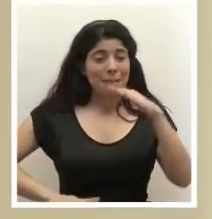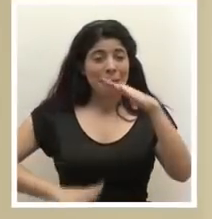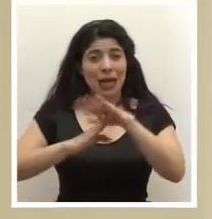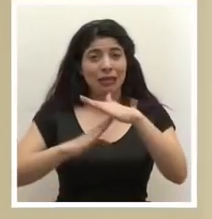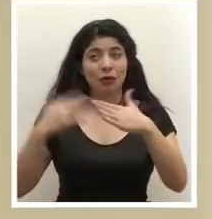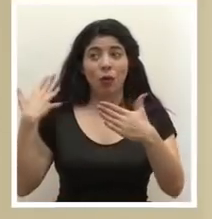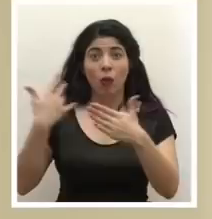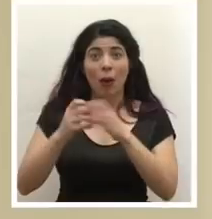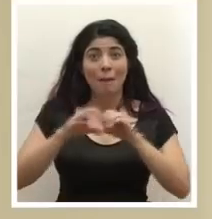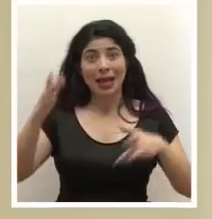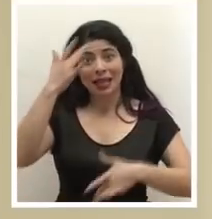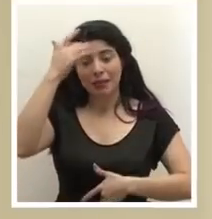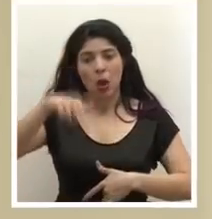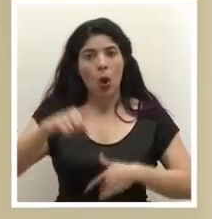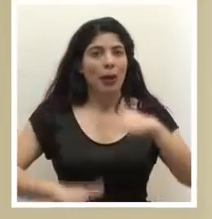tenido en toda la pandemia,